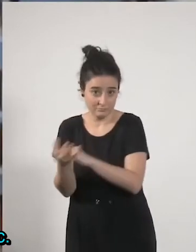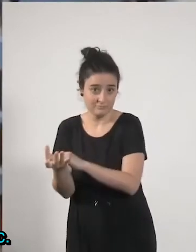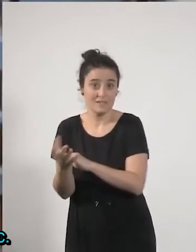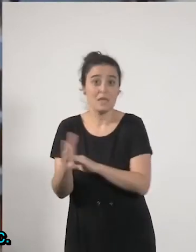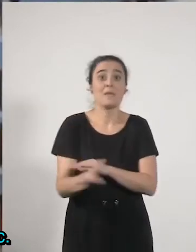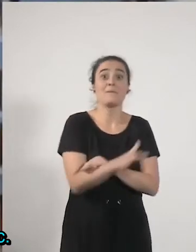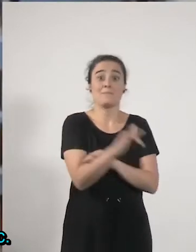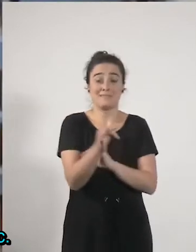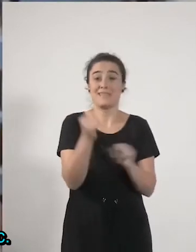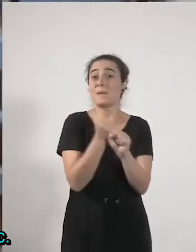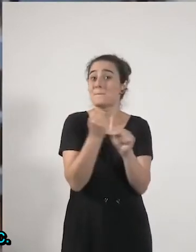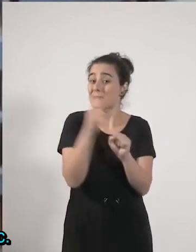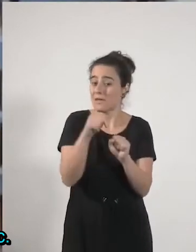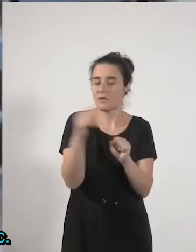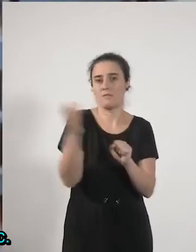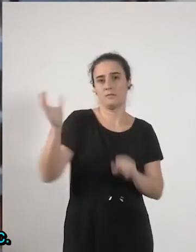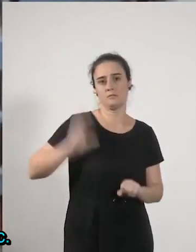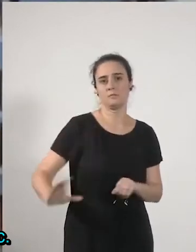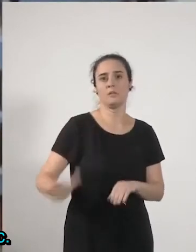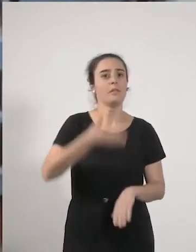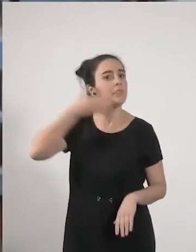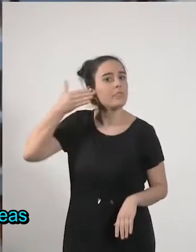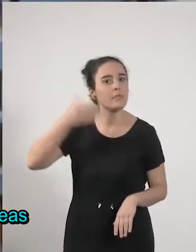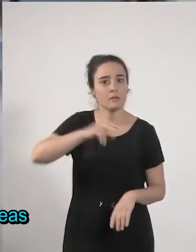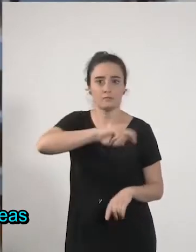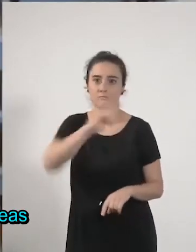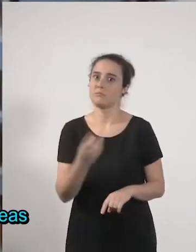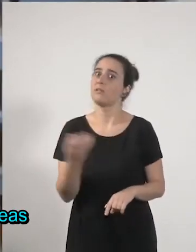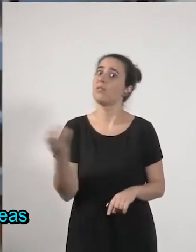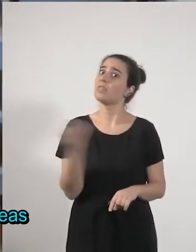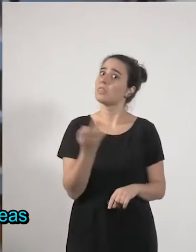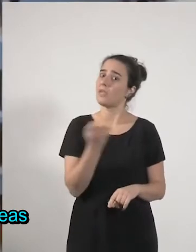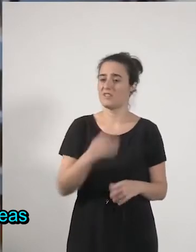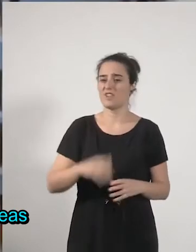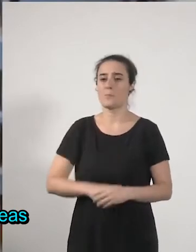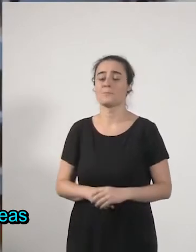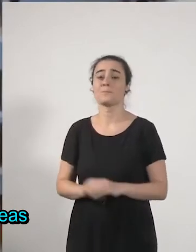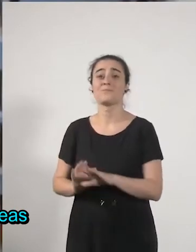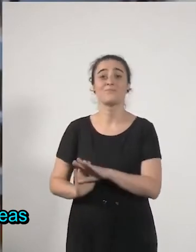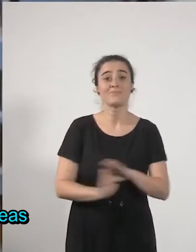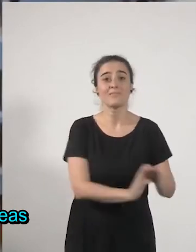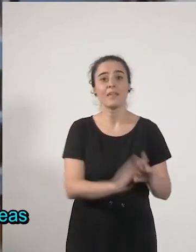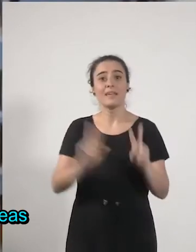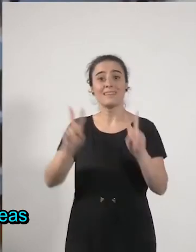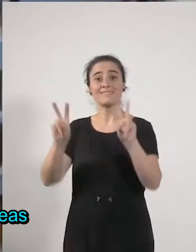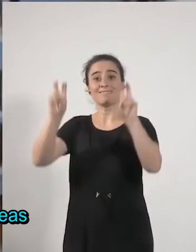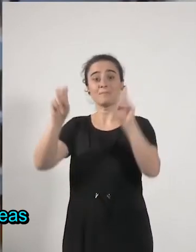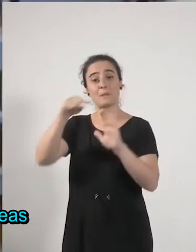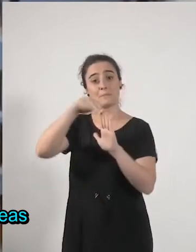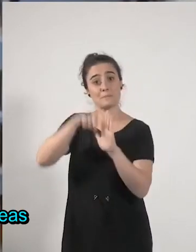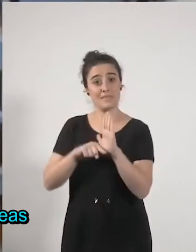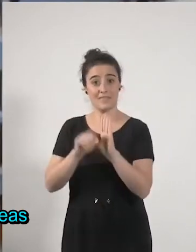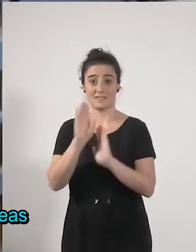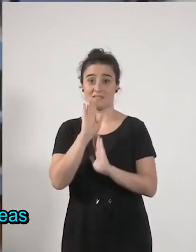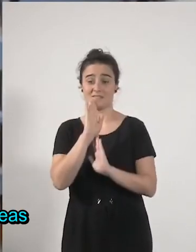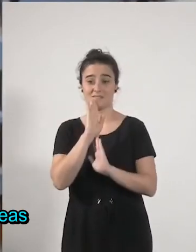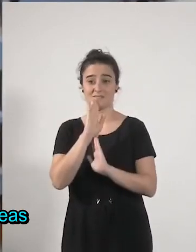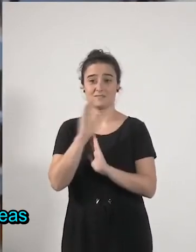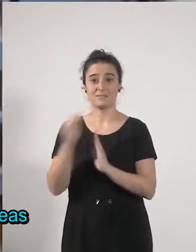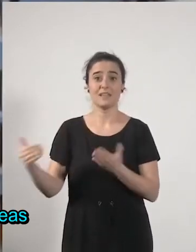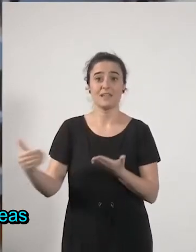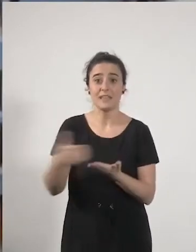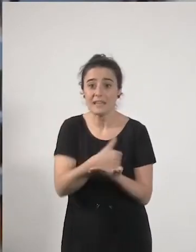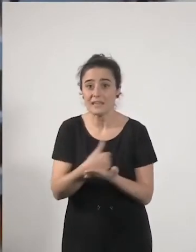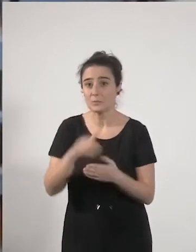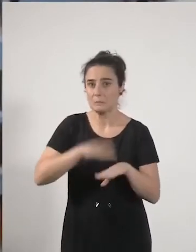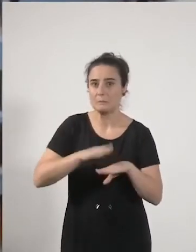con sueldos dignos etcétera en relación a las medidas que planteas del del ingreso mínimo